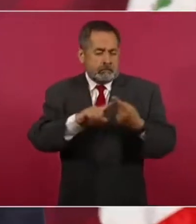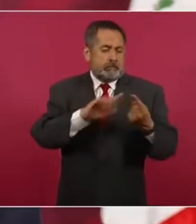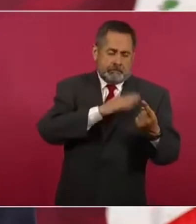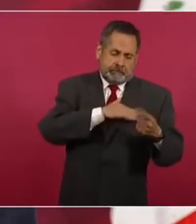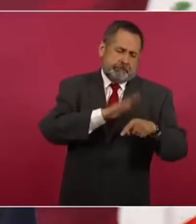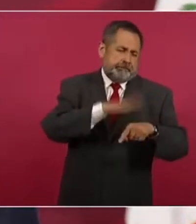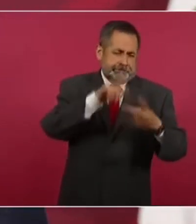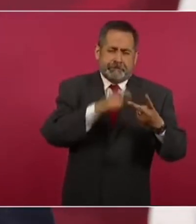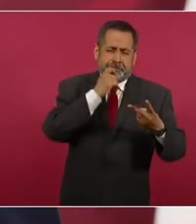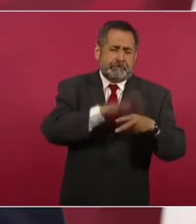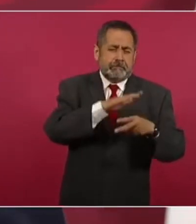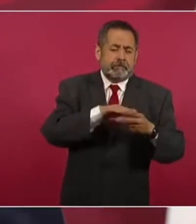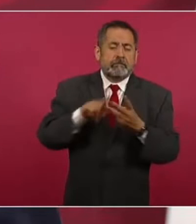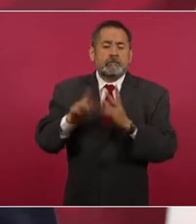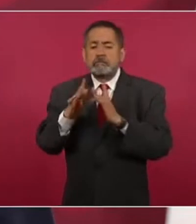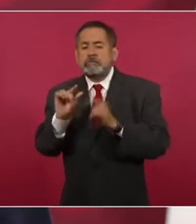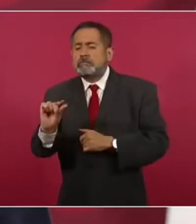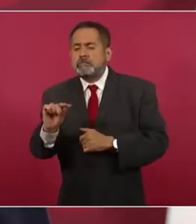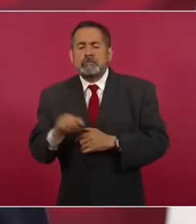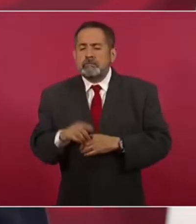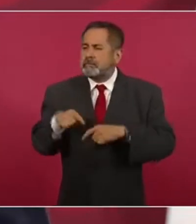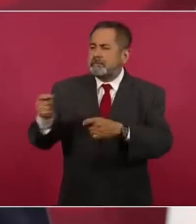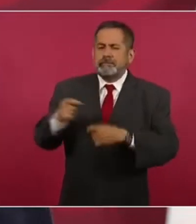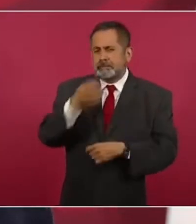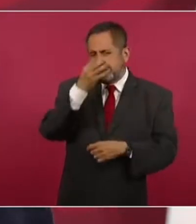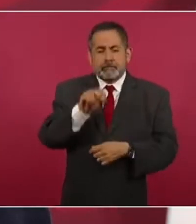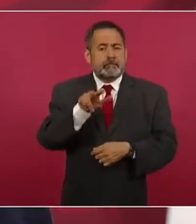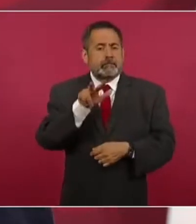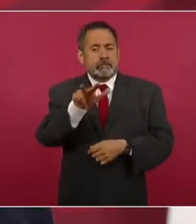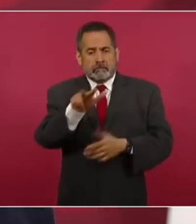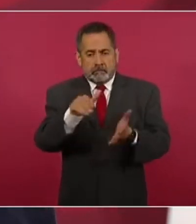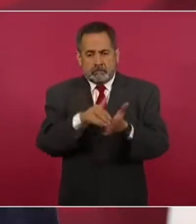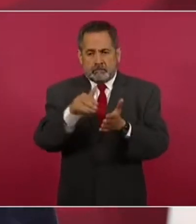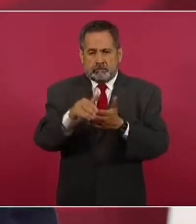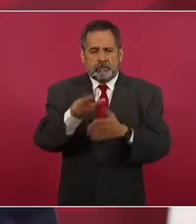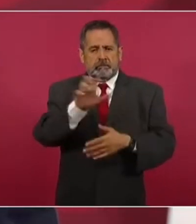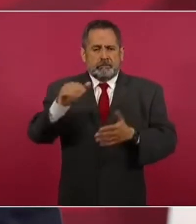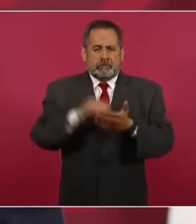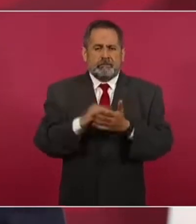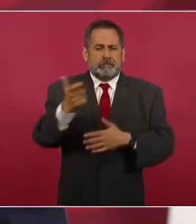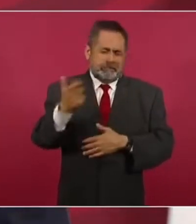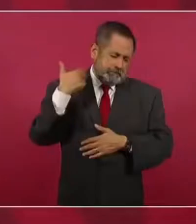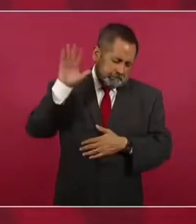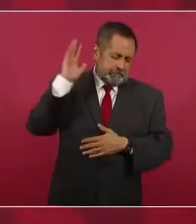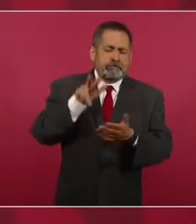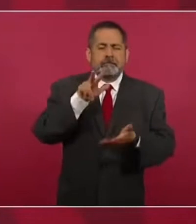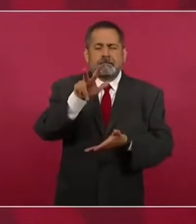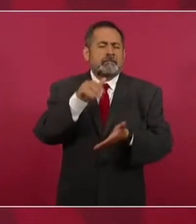se debían 18 millones 500 mil pesos de aquellos